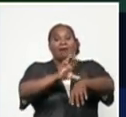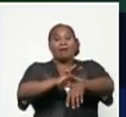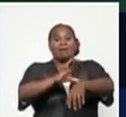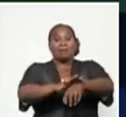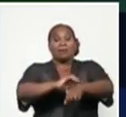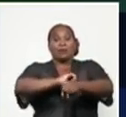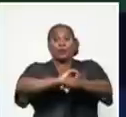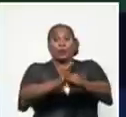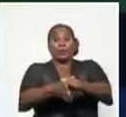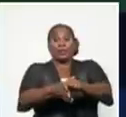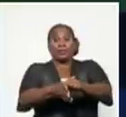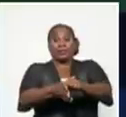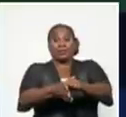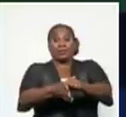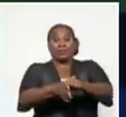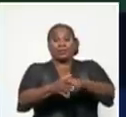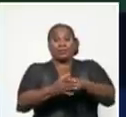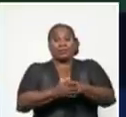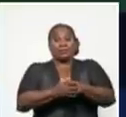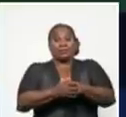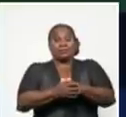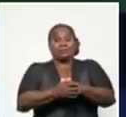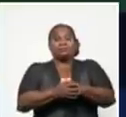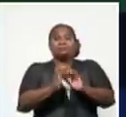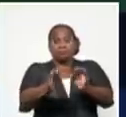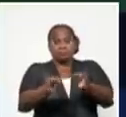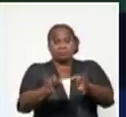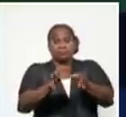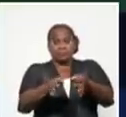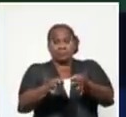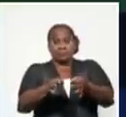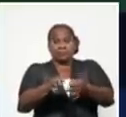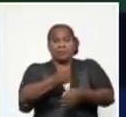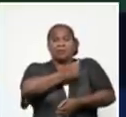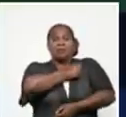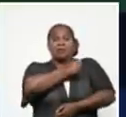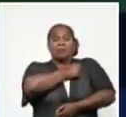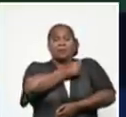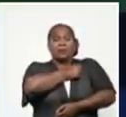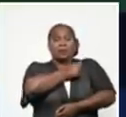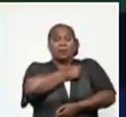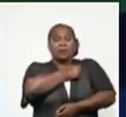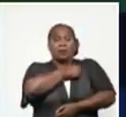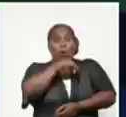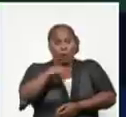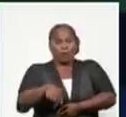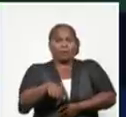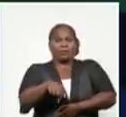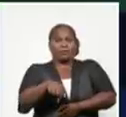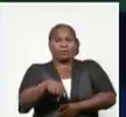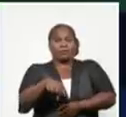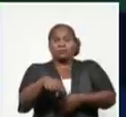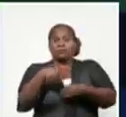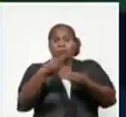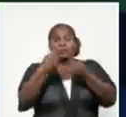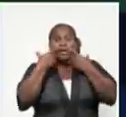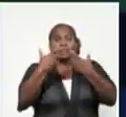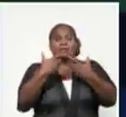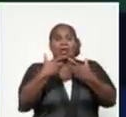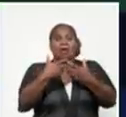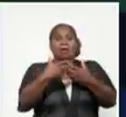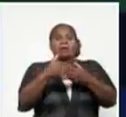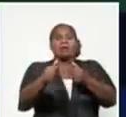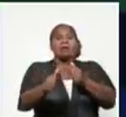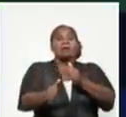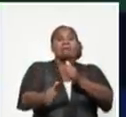-19. Pero queríamos realmente llamar la atención en el día de hoy del retroceso que marca